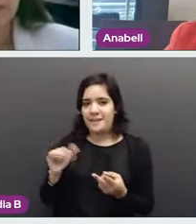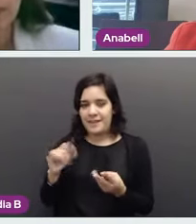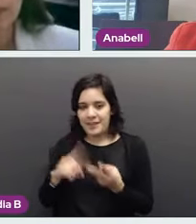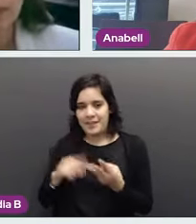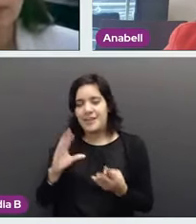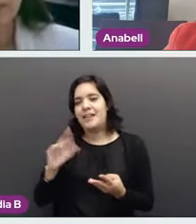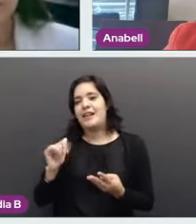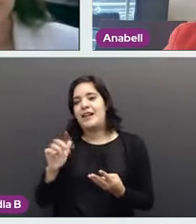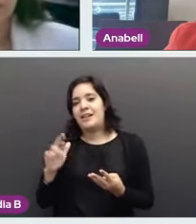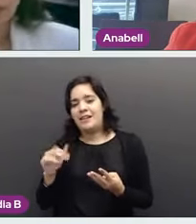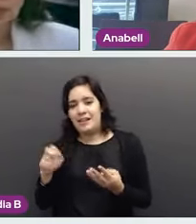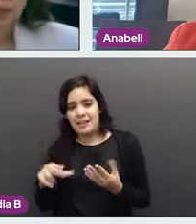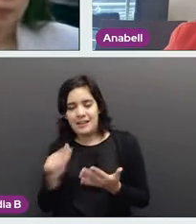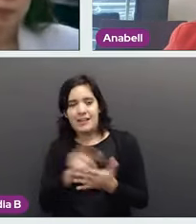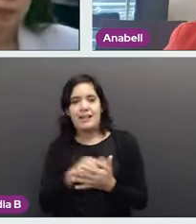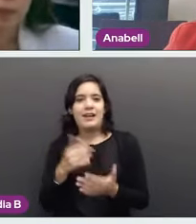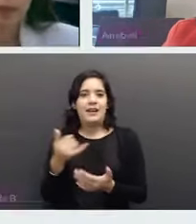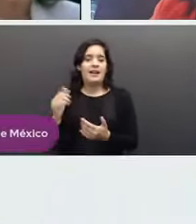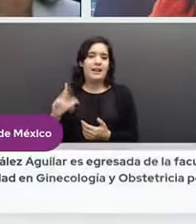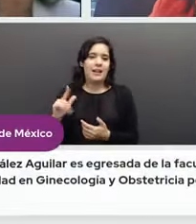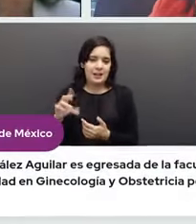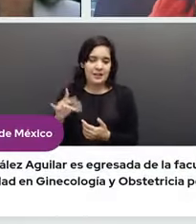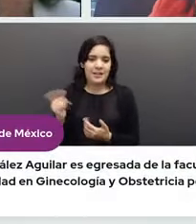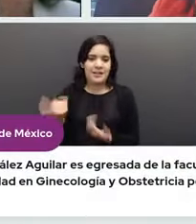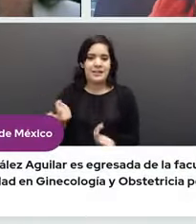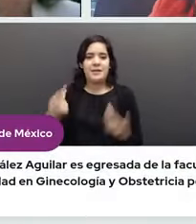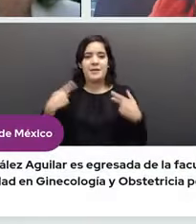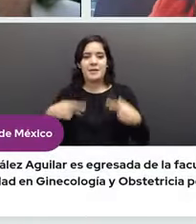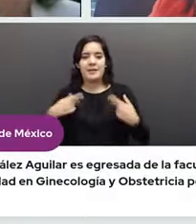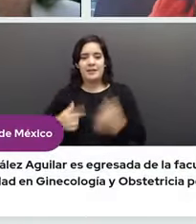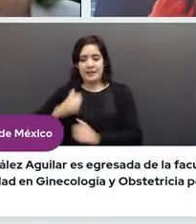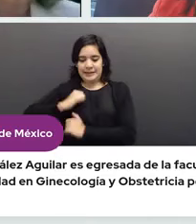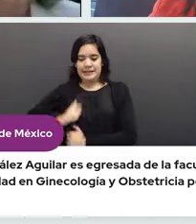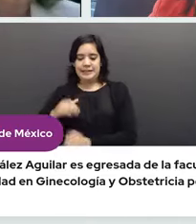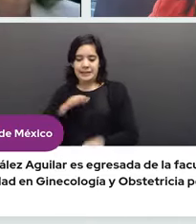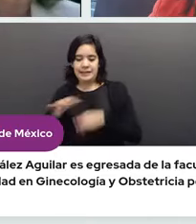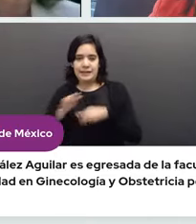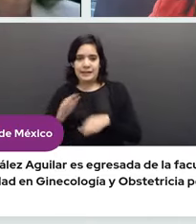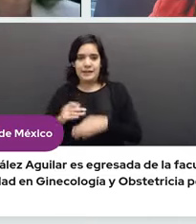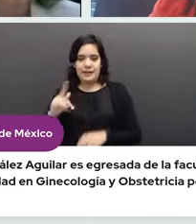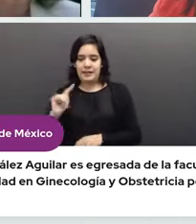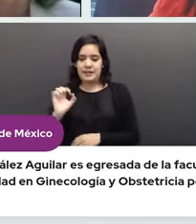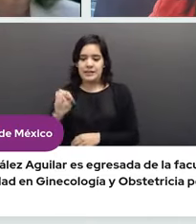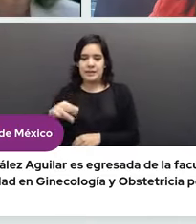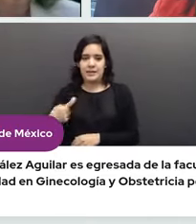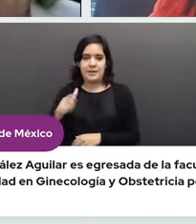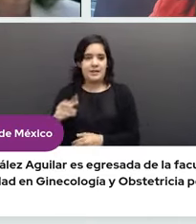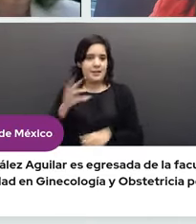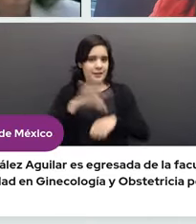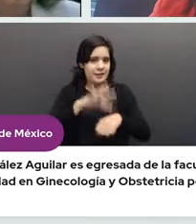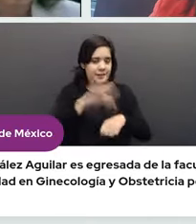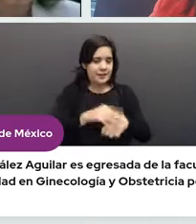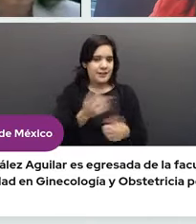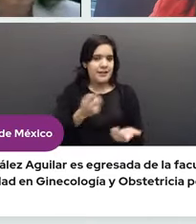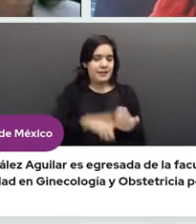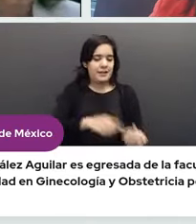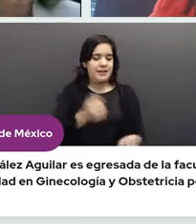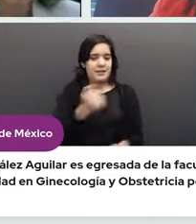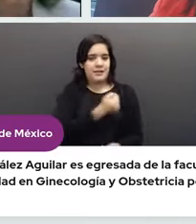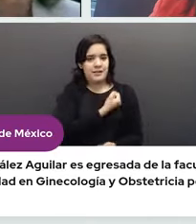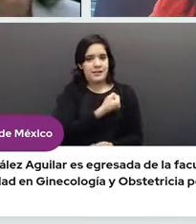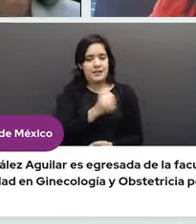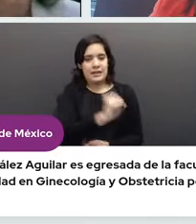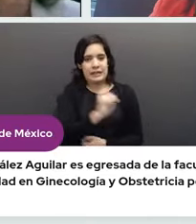Comunicación Social, Coordinación de Vinculación de este órgano jurisdiccional. Doctora Mónica, doctora Lidia de la Secretaría de Salud y Jurisdicción